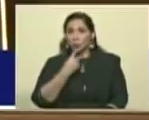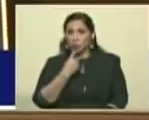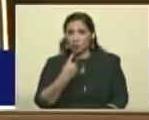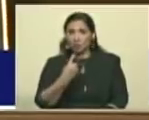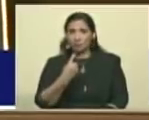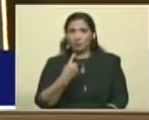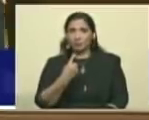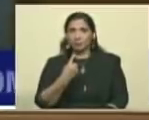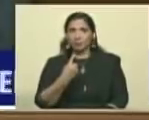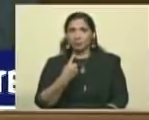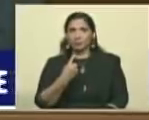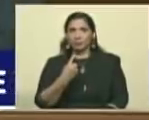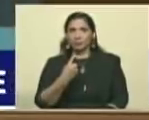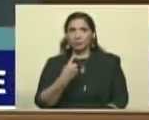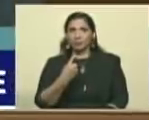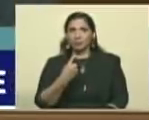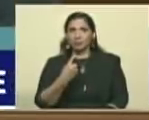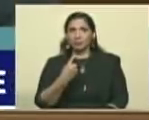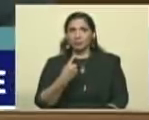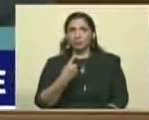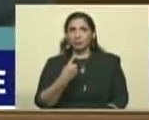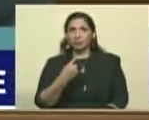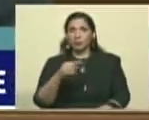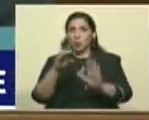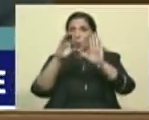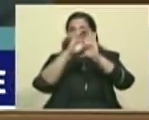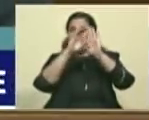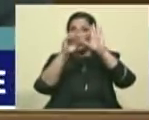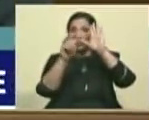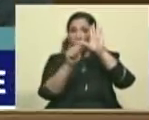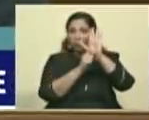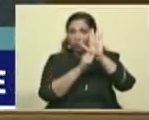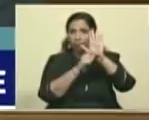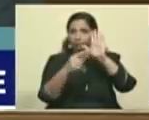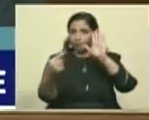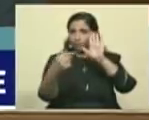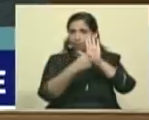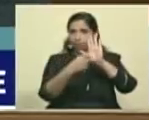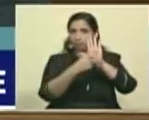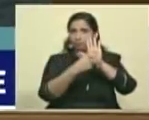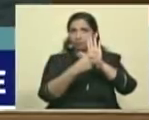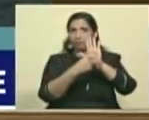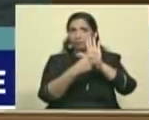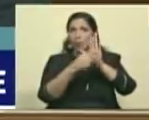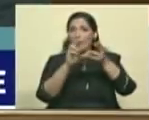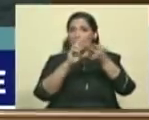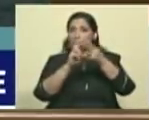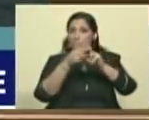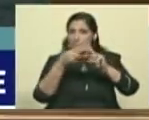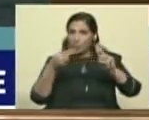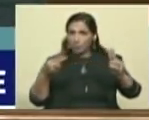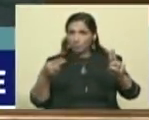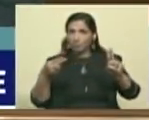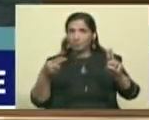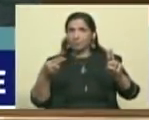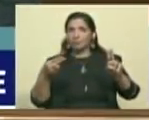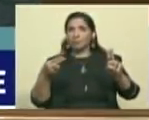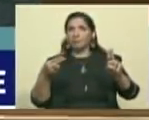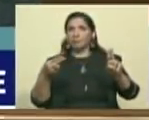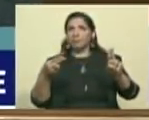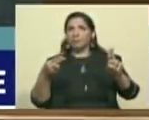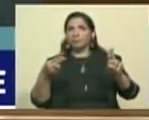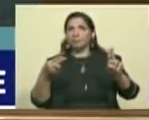la Constitución de la República Bolivariana de Venezuela, en paz, en paz,